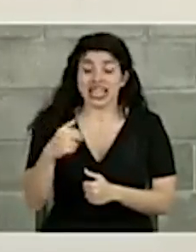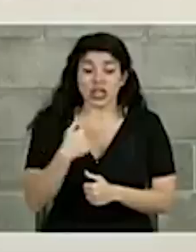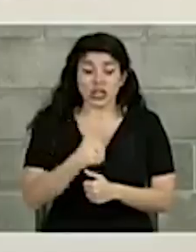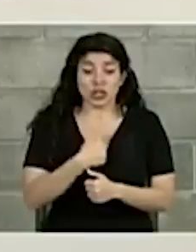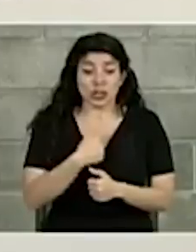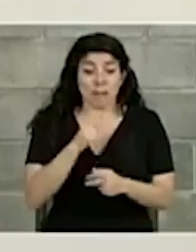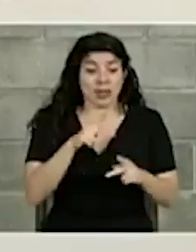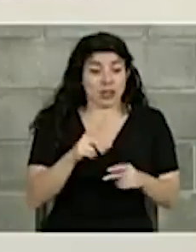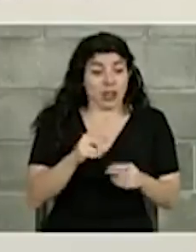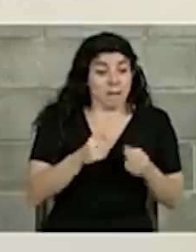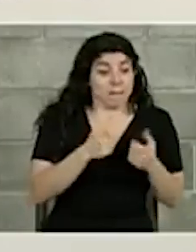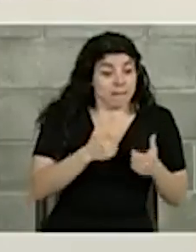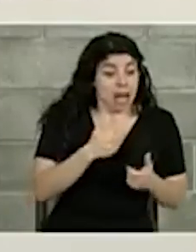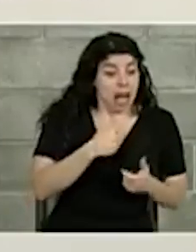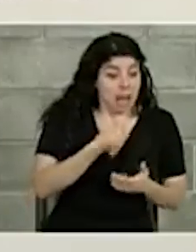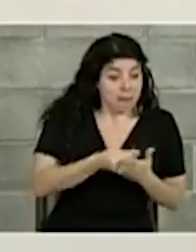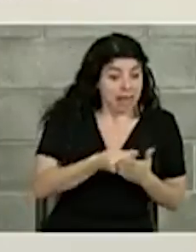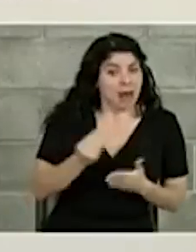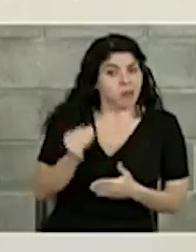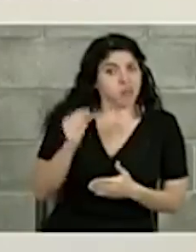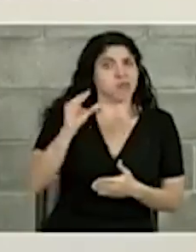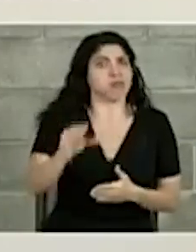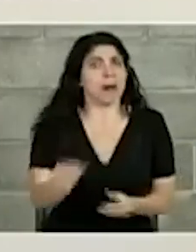privilegio más debemos poner